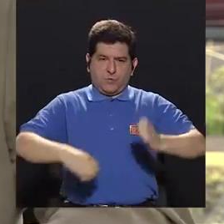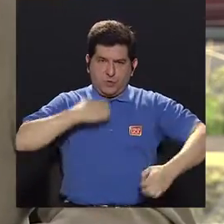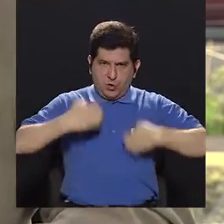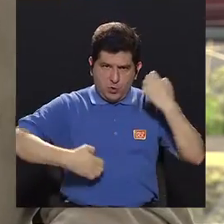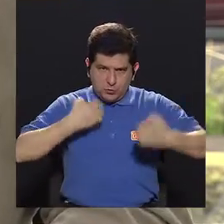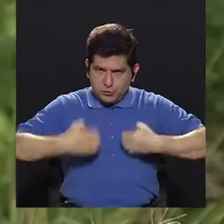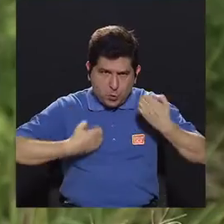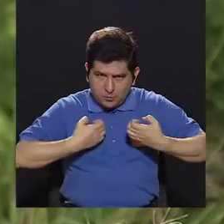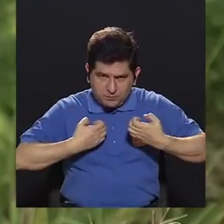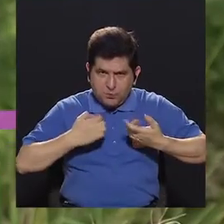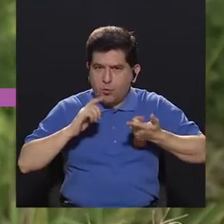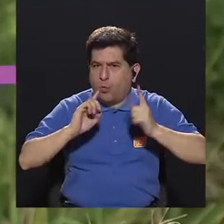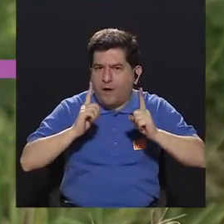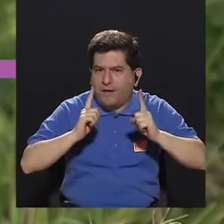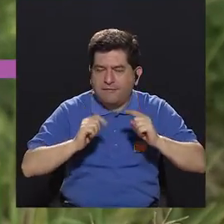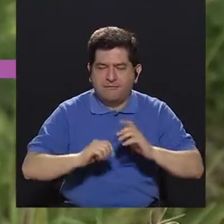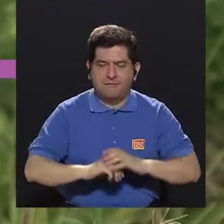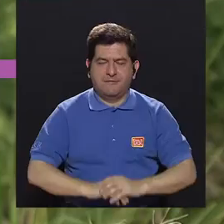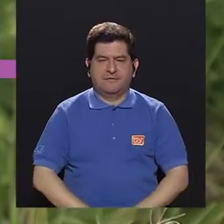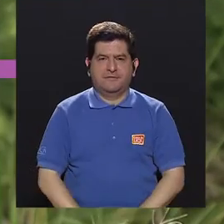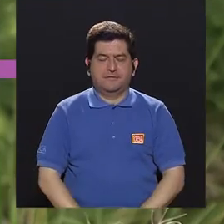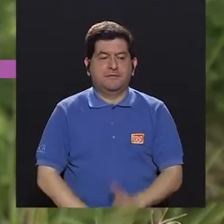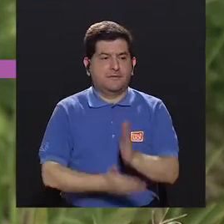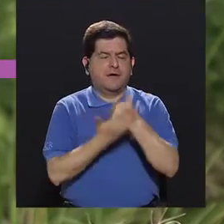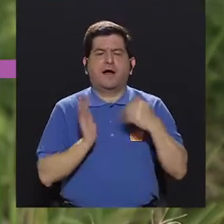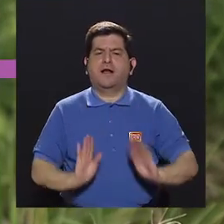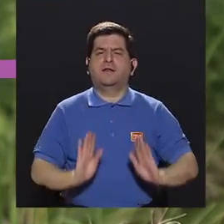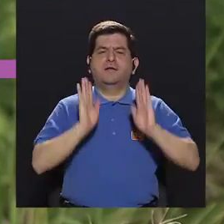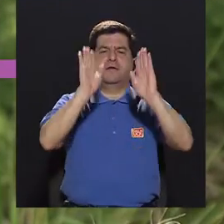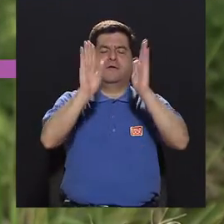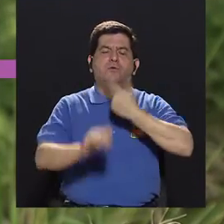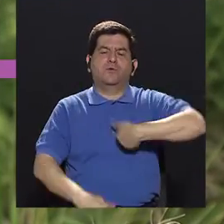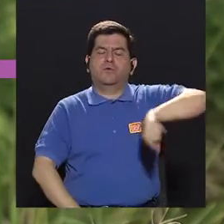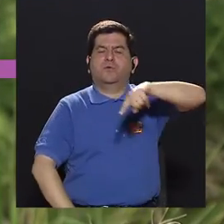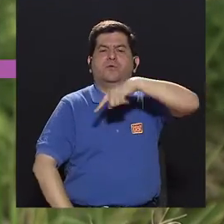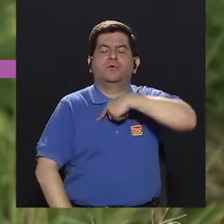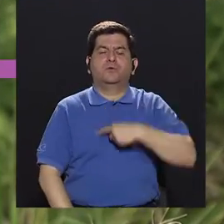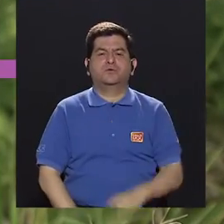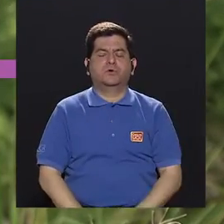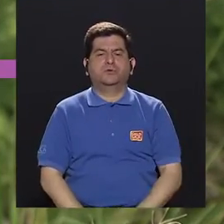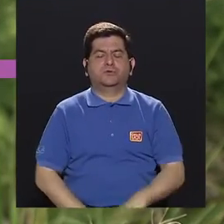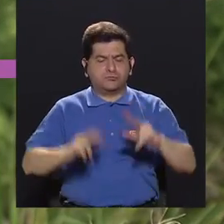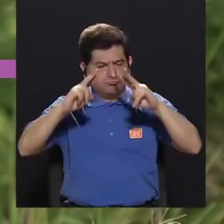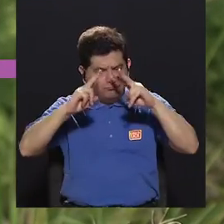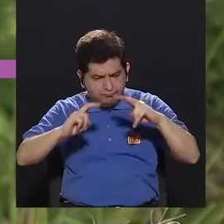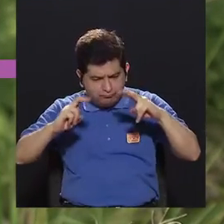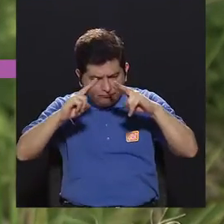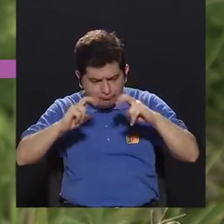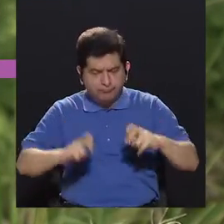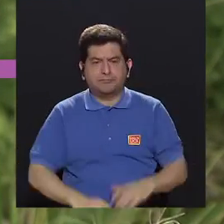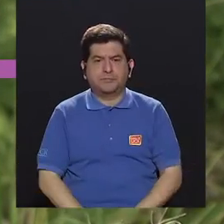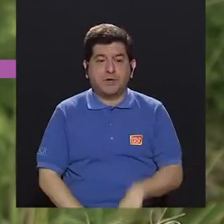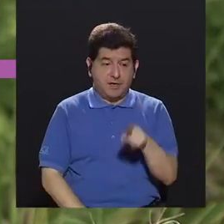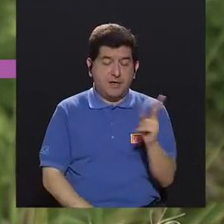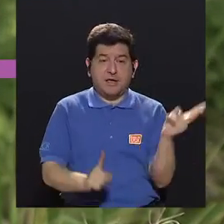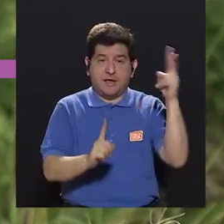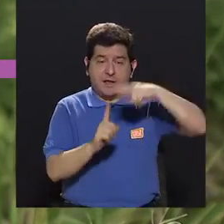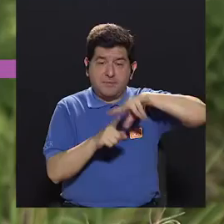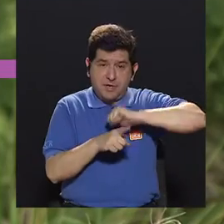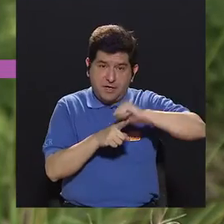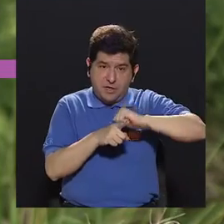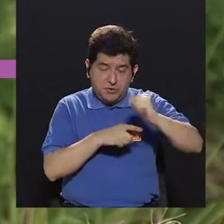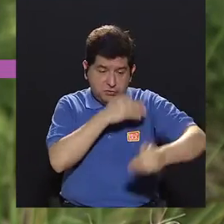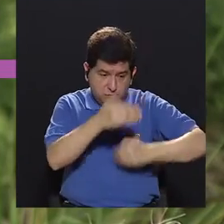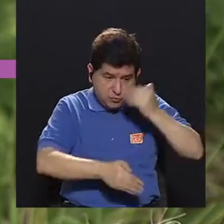emociones? Bueno, algo maravilloso que hemos venido estudiando y lo ponemos en práctica en